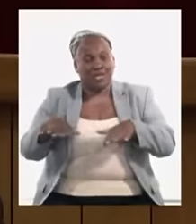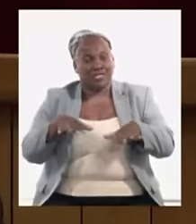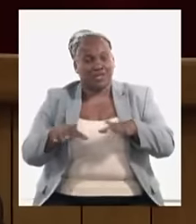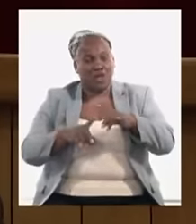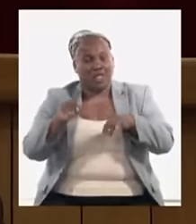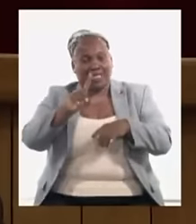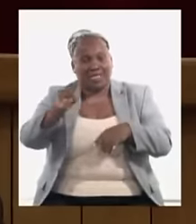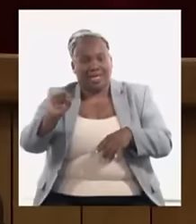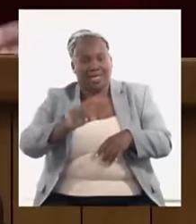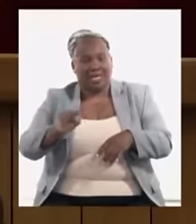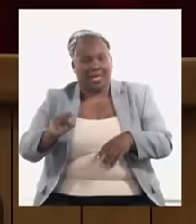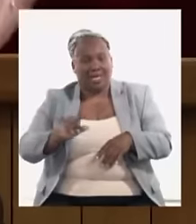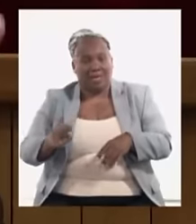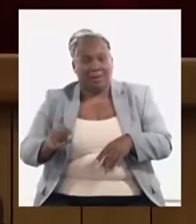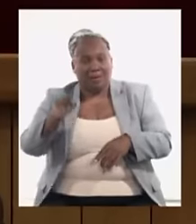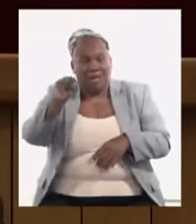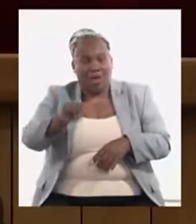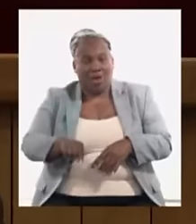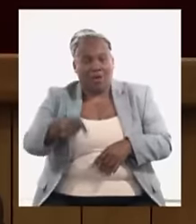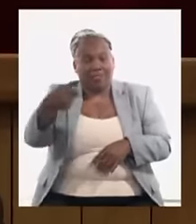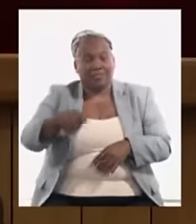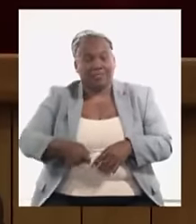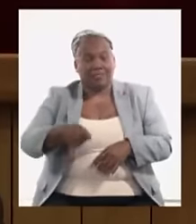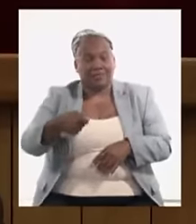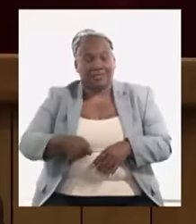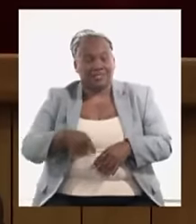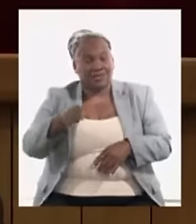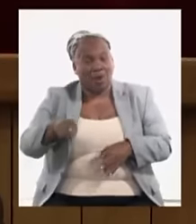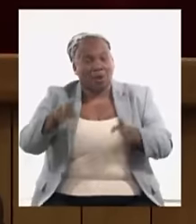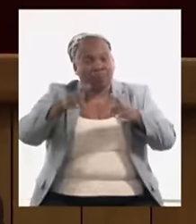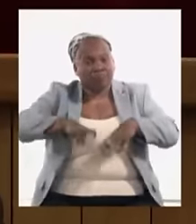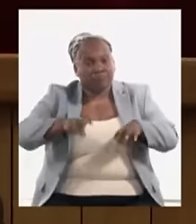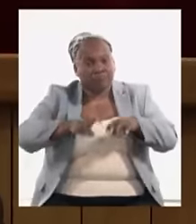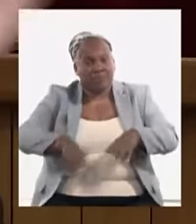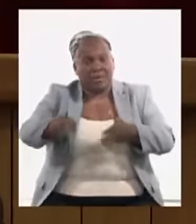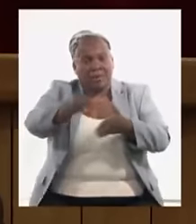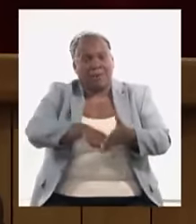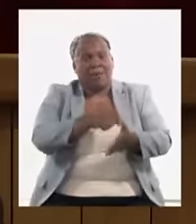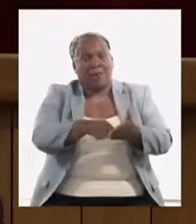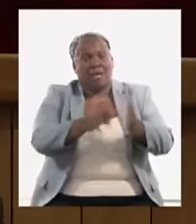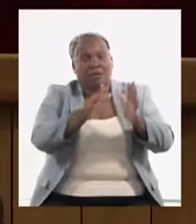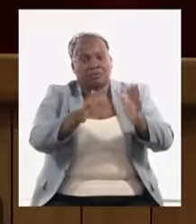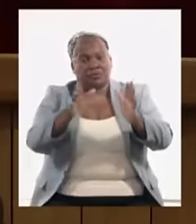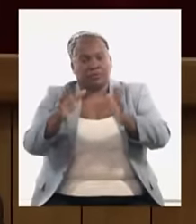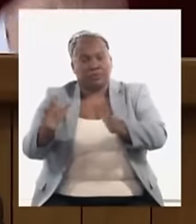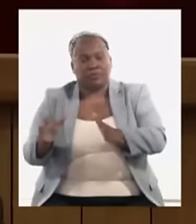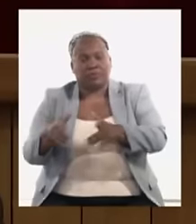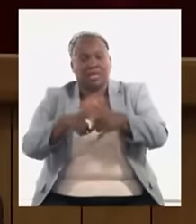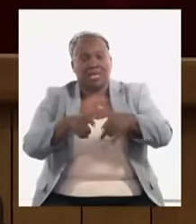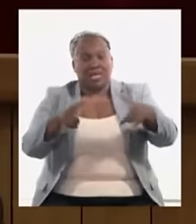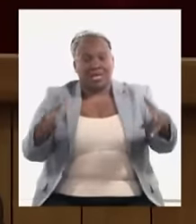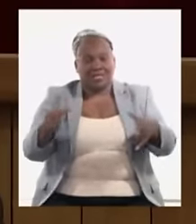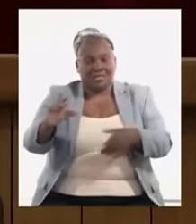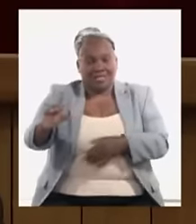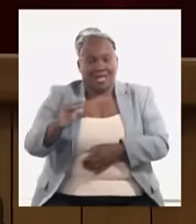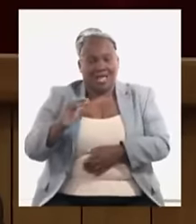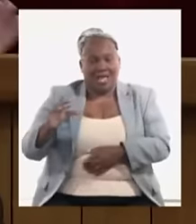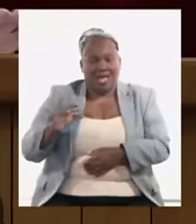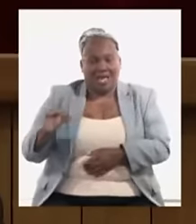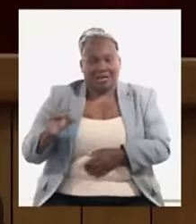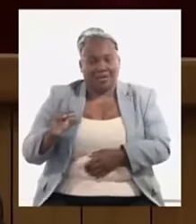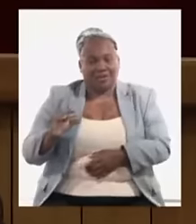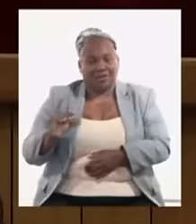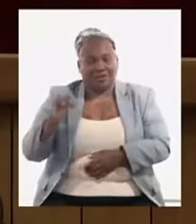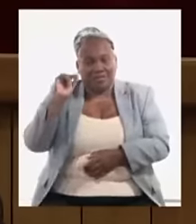que hoy decisiones que han estado estudiadas y previstas como son algunos incrementos salarial incrementos de pensiones